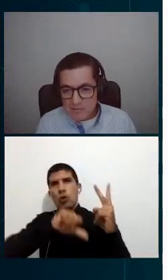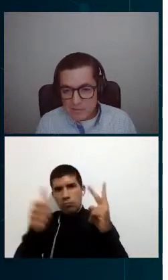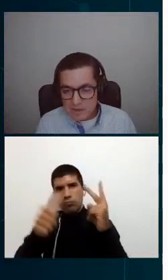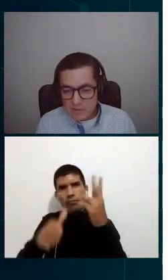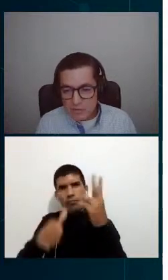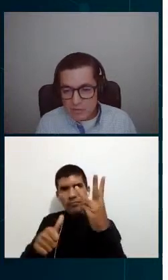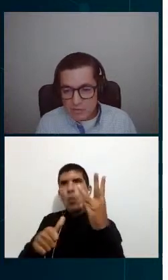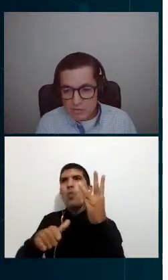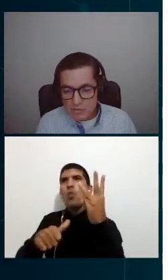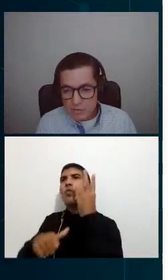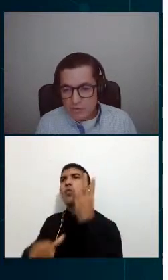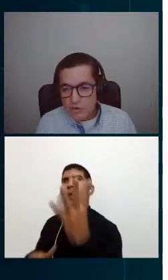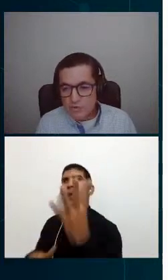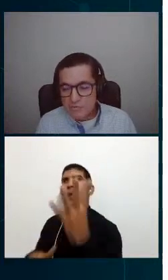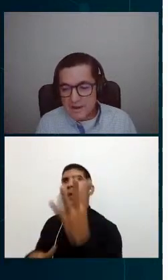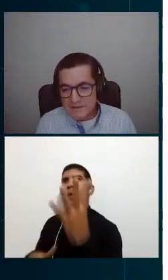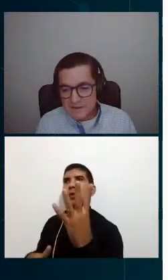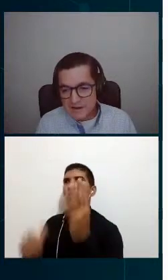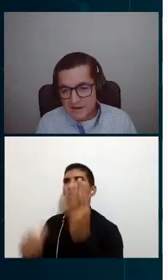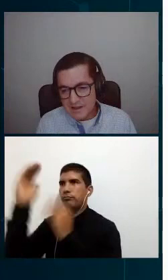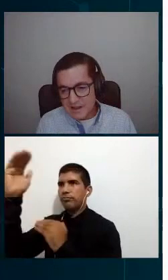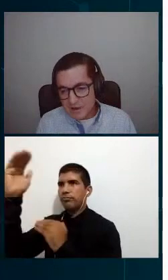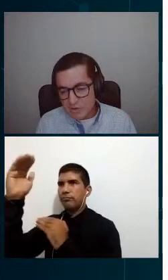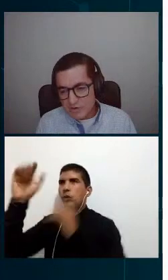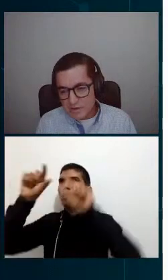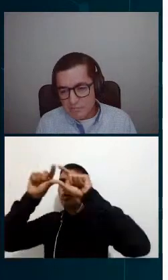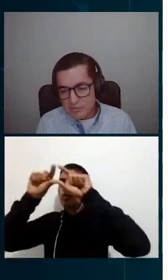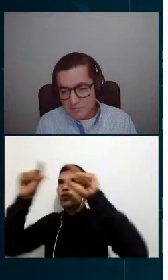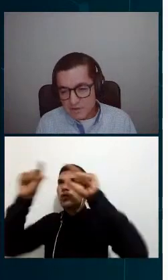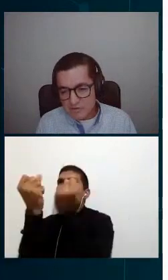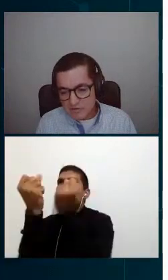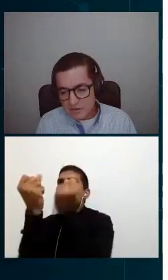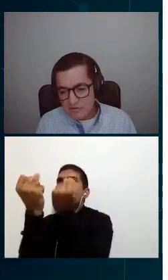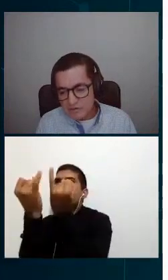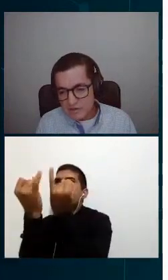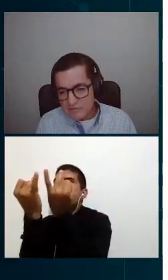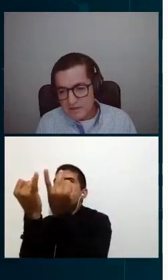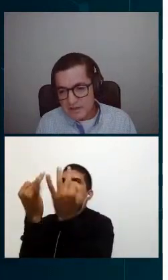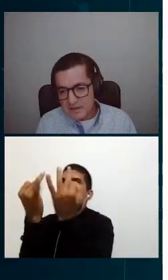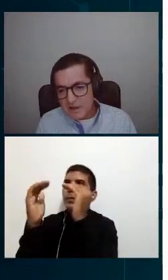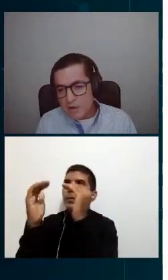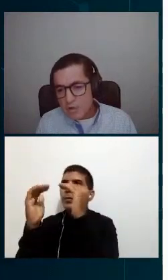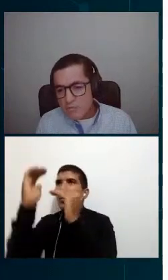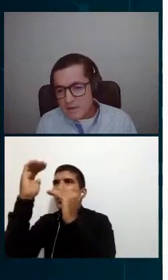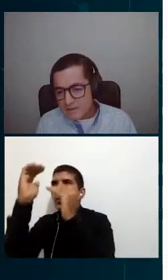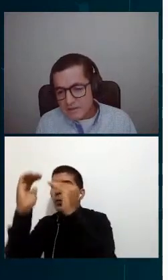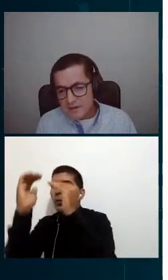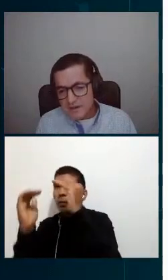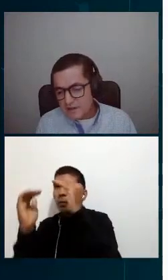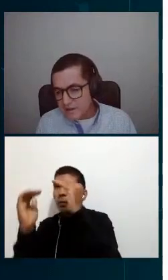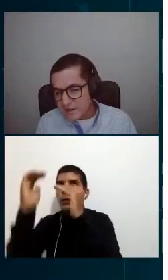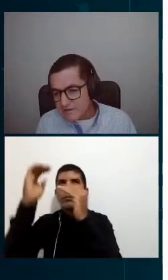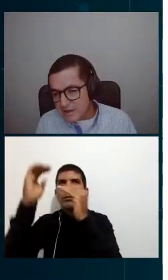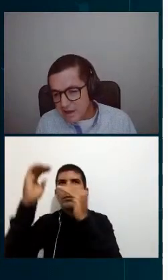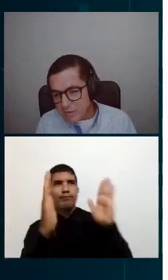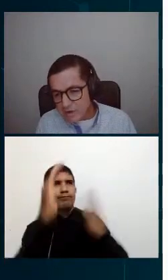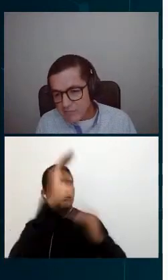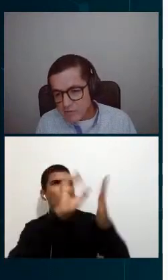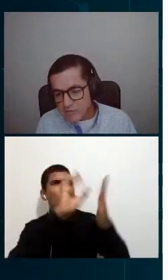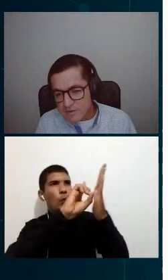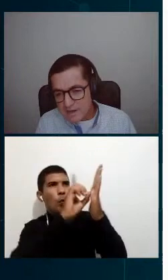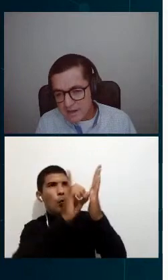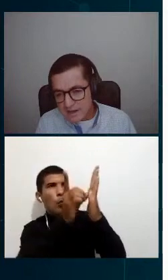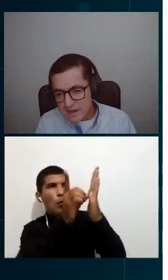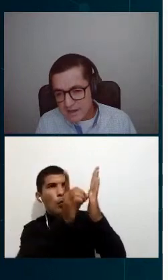las actividades del proyecto nos tocó normalizar los equipos de medición y eso significa convertir ya sea